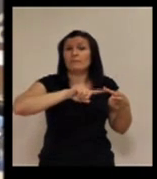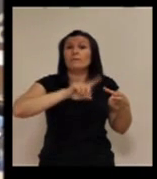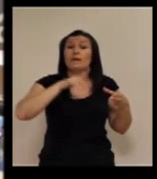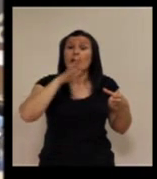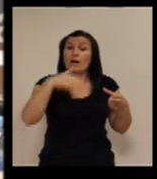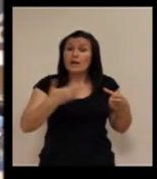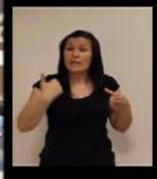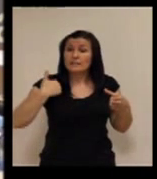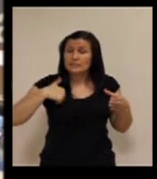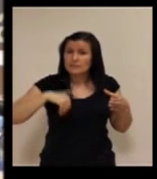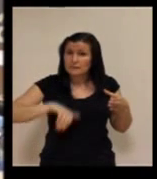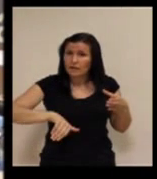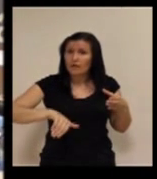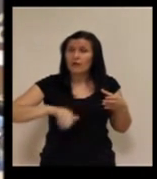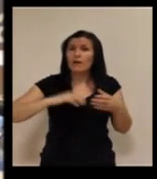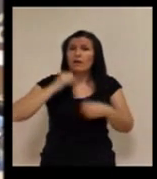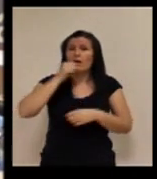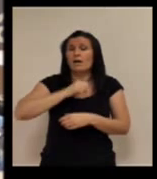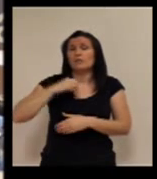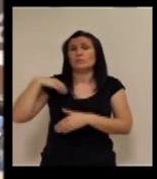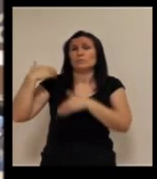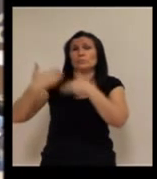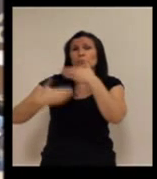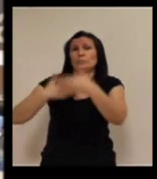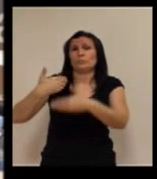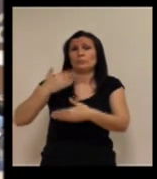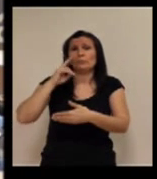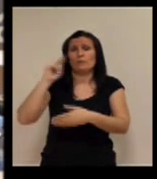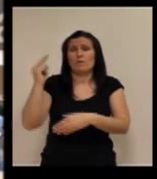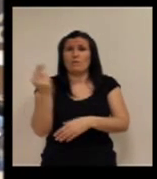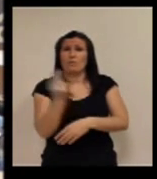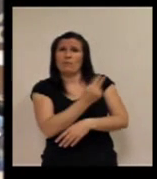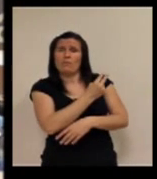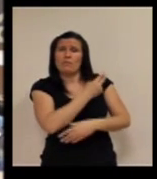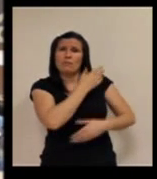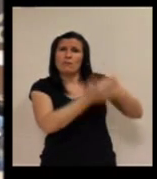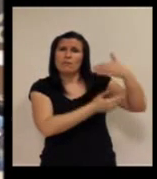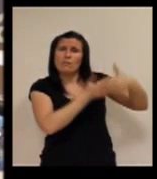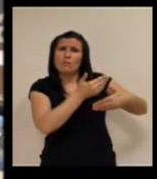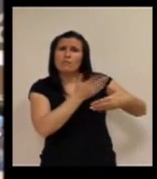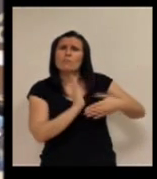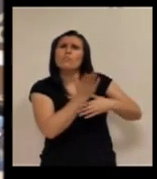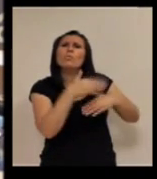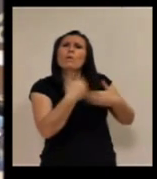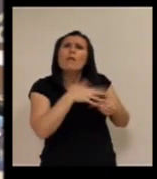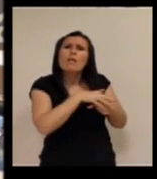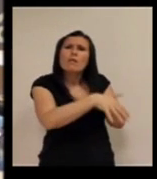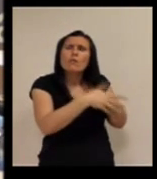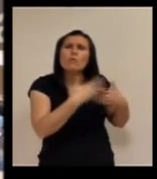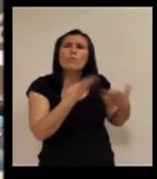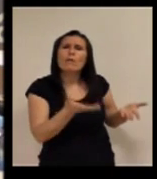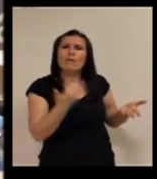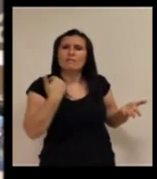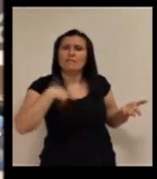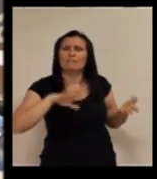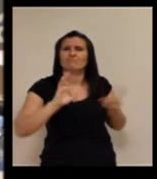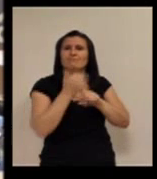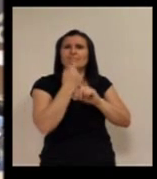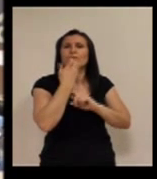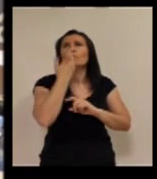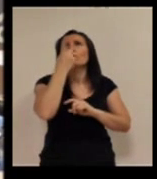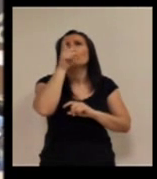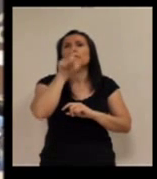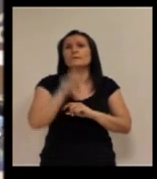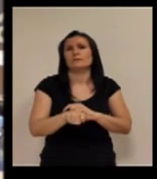ahora cuando han pasado los años y vemos un poco el impacto que ha tenido eso, bueno, pues hemos conseguido, por ejemplo, que una